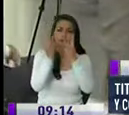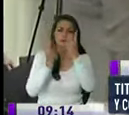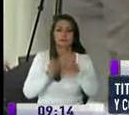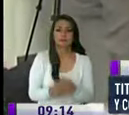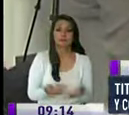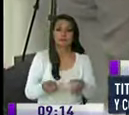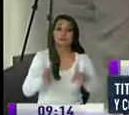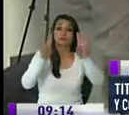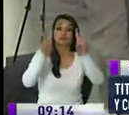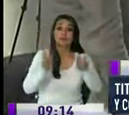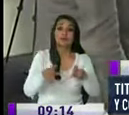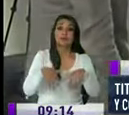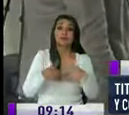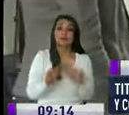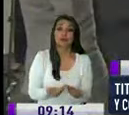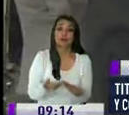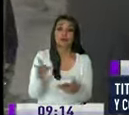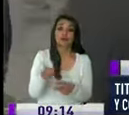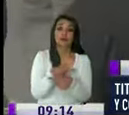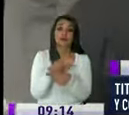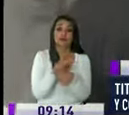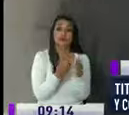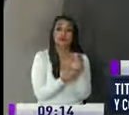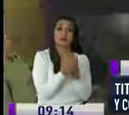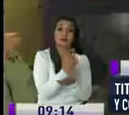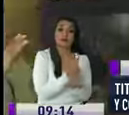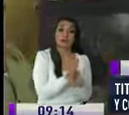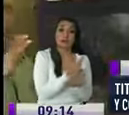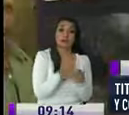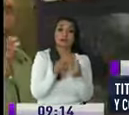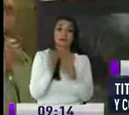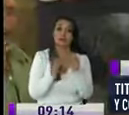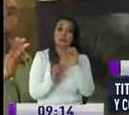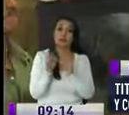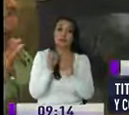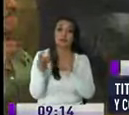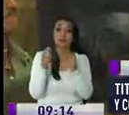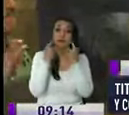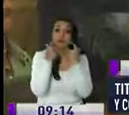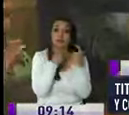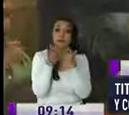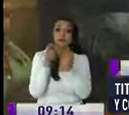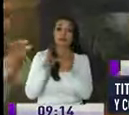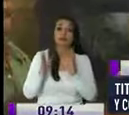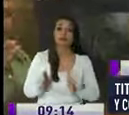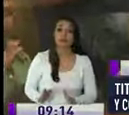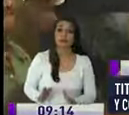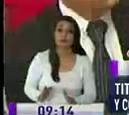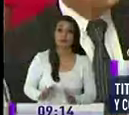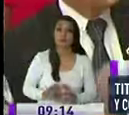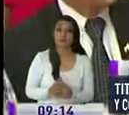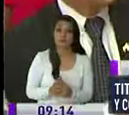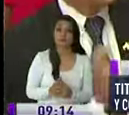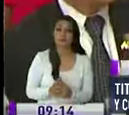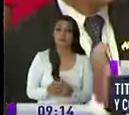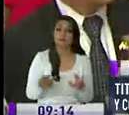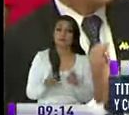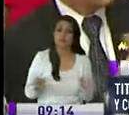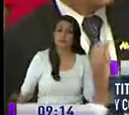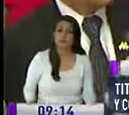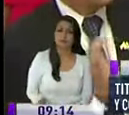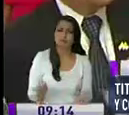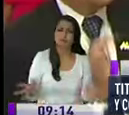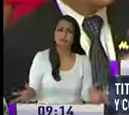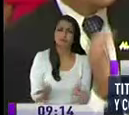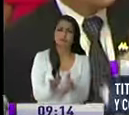como la conformación de consejos barriales de observatorios y veedurías ciudadanas y el impulso que le dieron